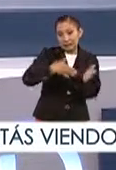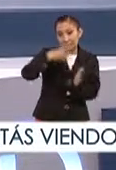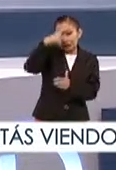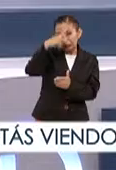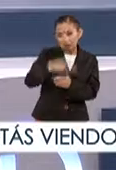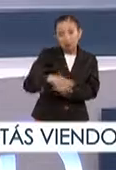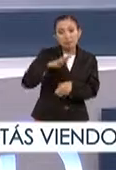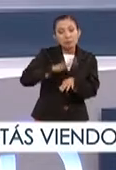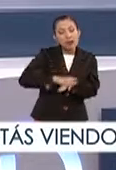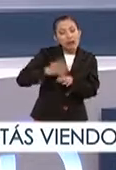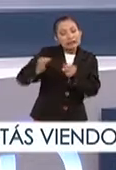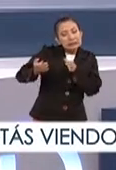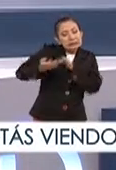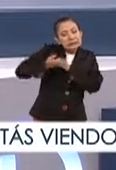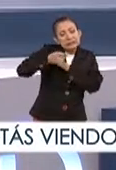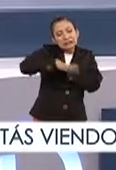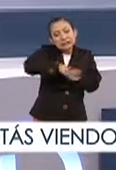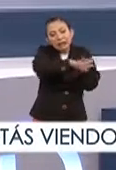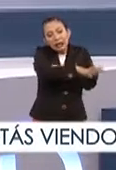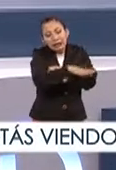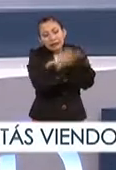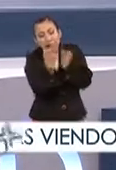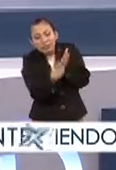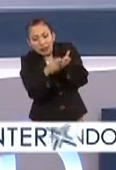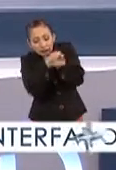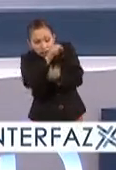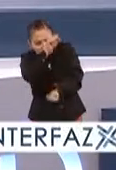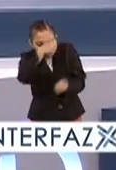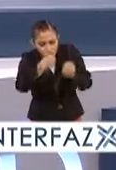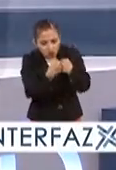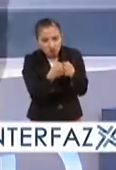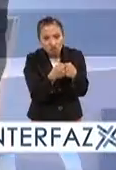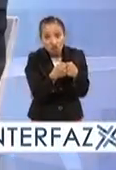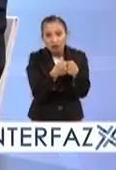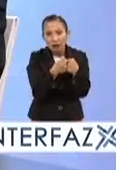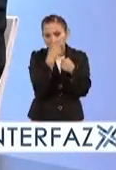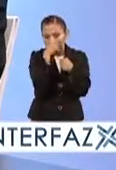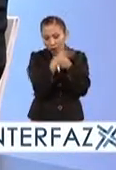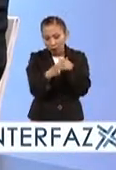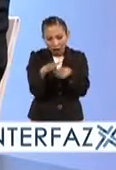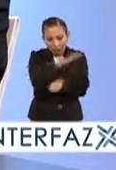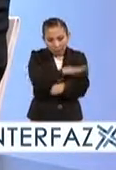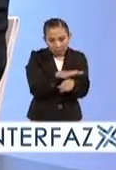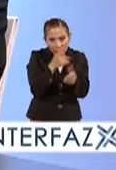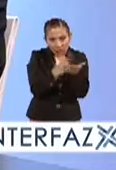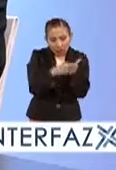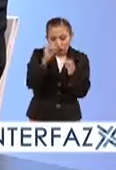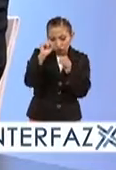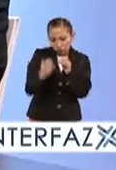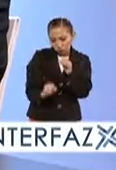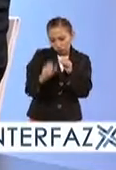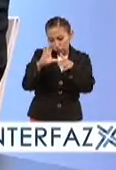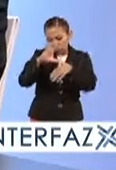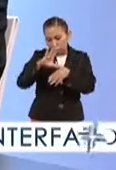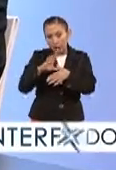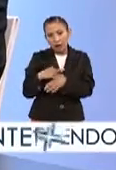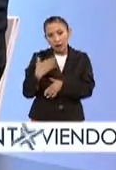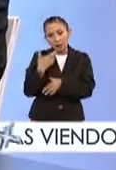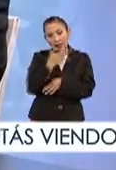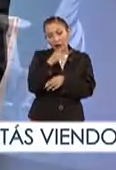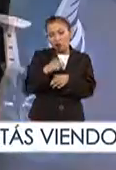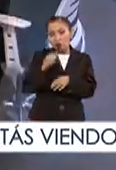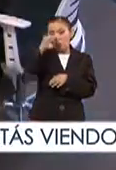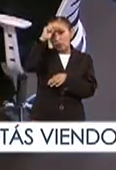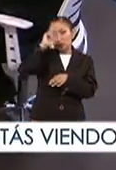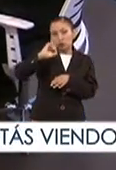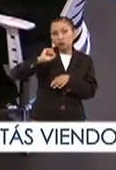mexicana sea mucho más cercana a lo que ocurre dentro de las fronteras de México, es decir, al sur del río Bravo y al